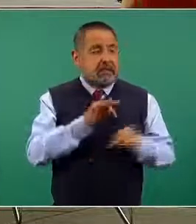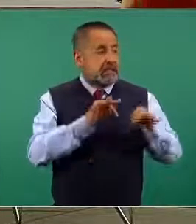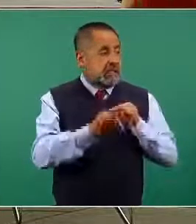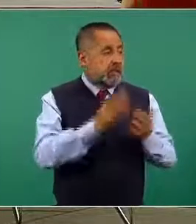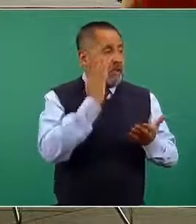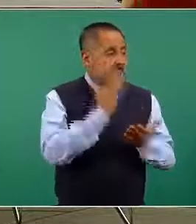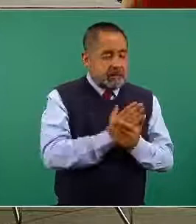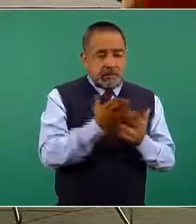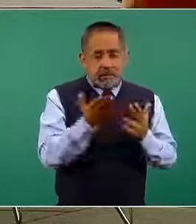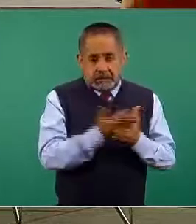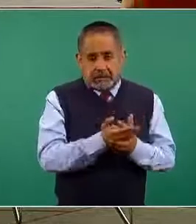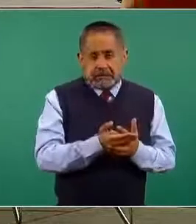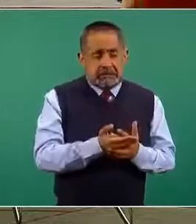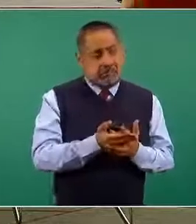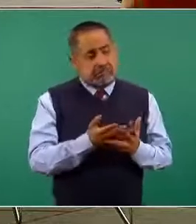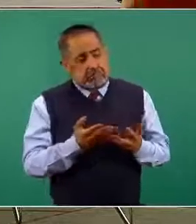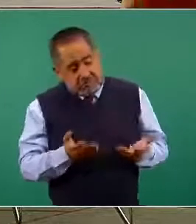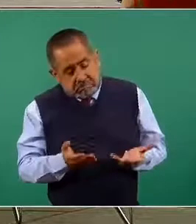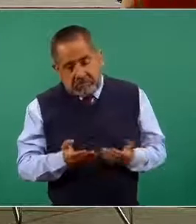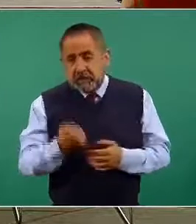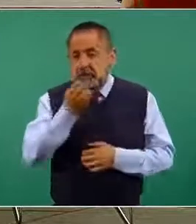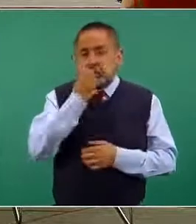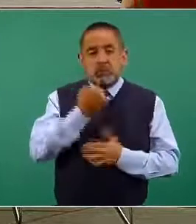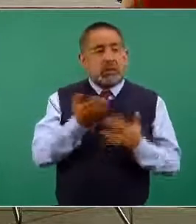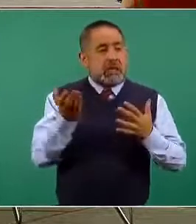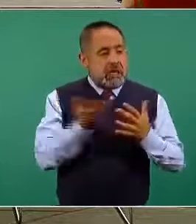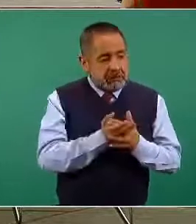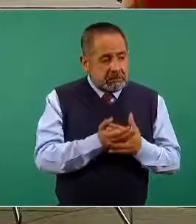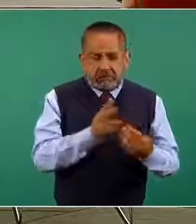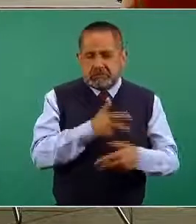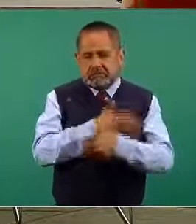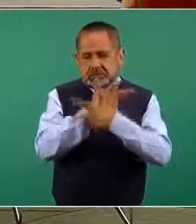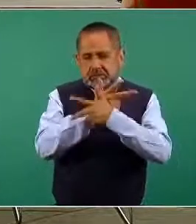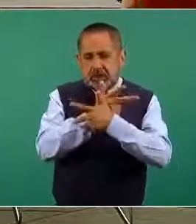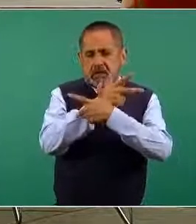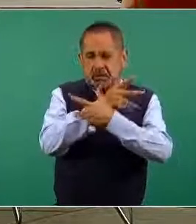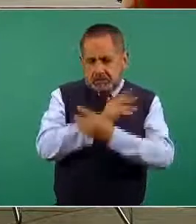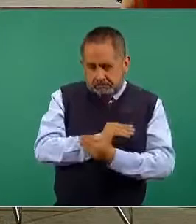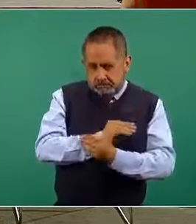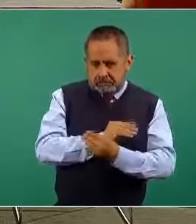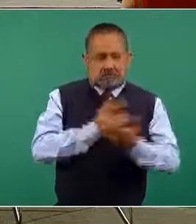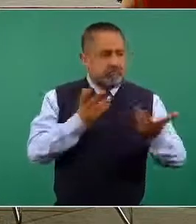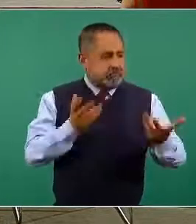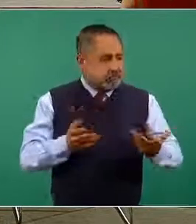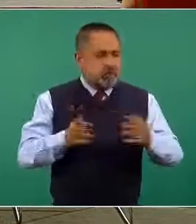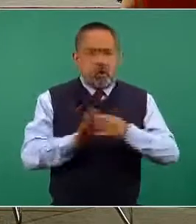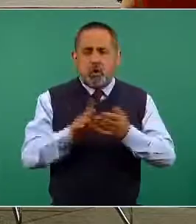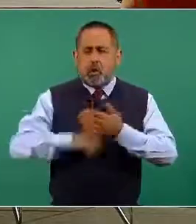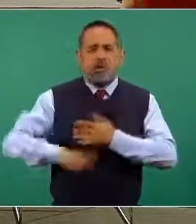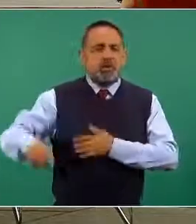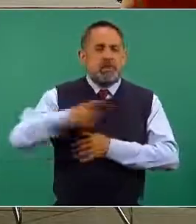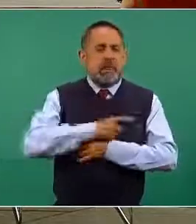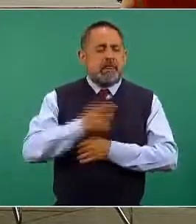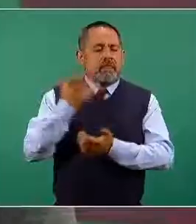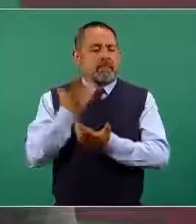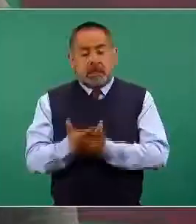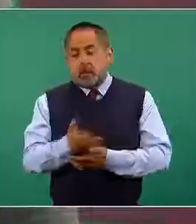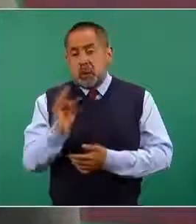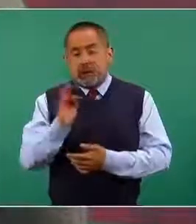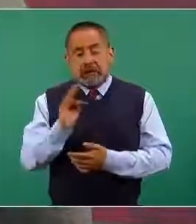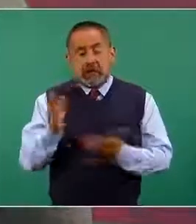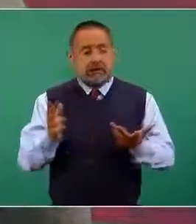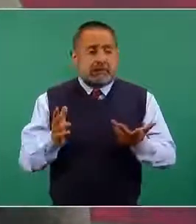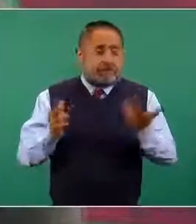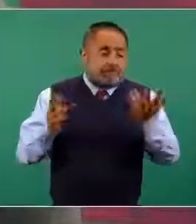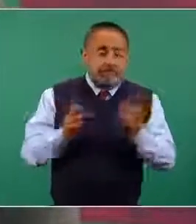de actividades escolares virtuales y habrá un periodo de descanso. Existe el riesgo